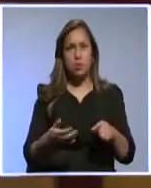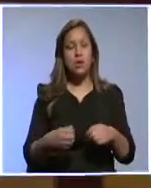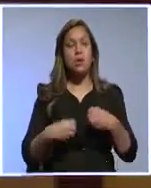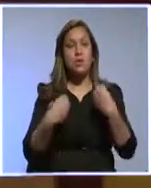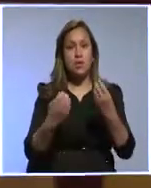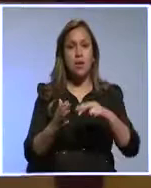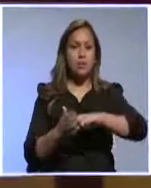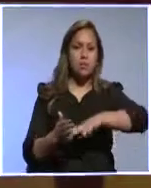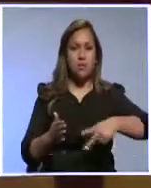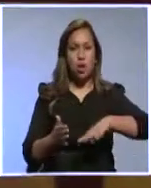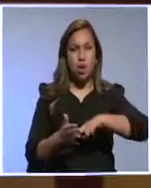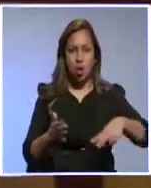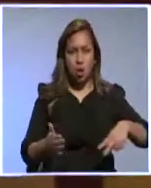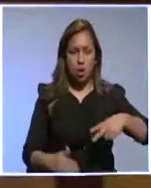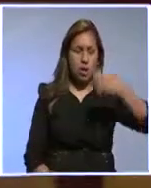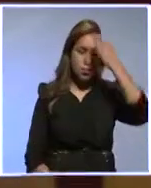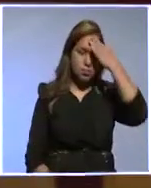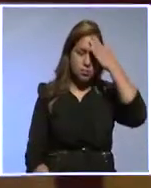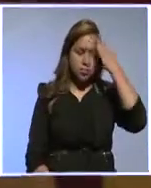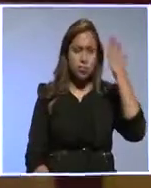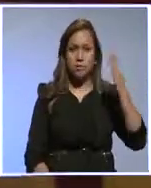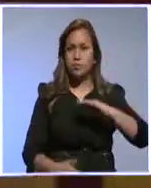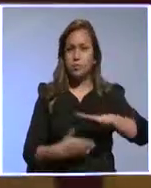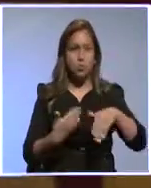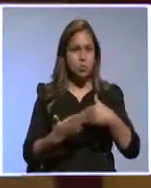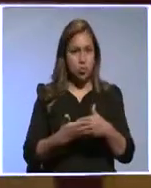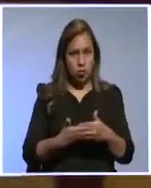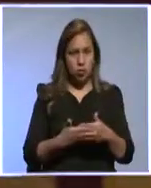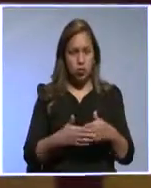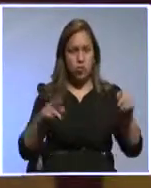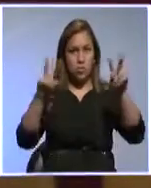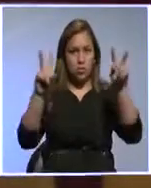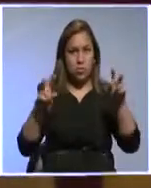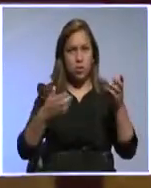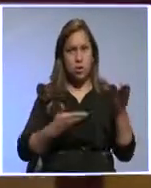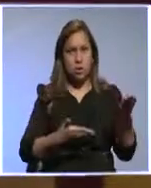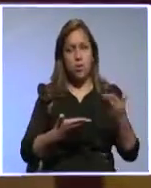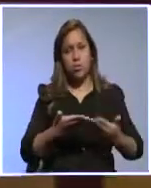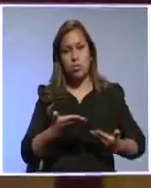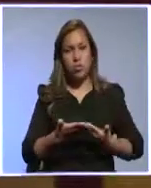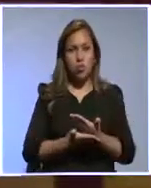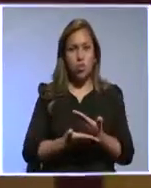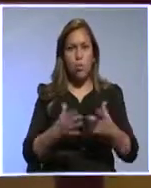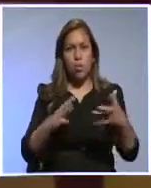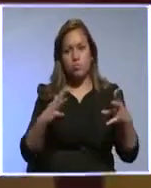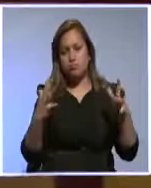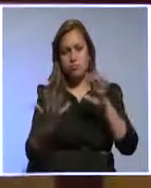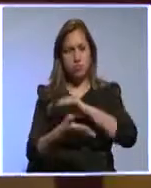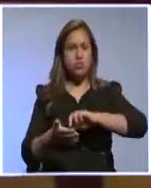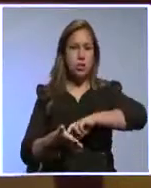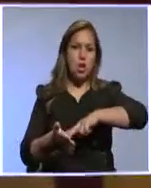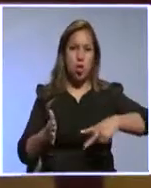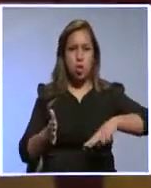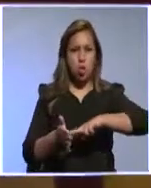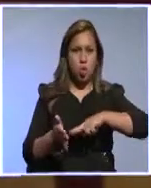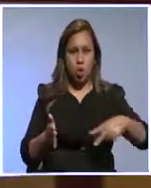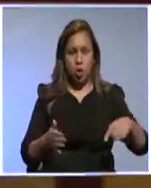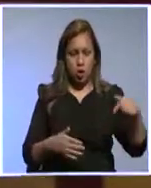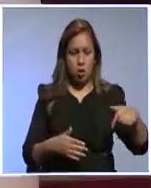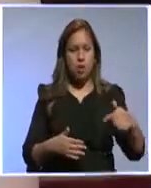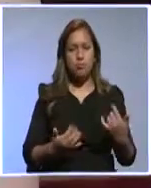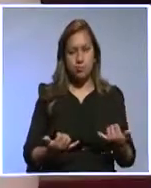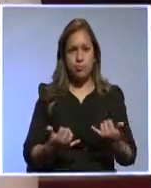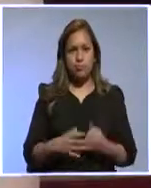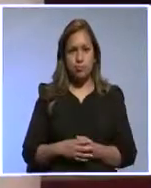tecnología, el conocimiento y todo lo que corresponde a la nueva revolución tecnológica que se vive en estos tiempos.